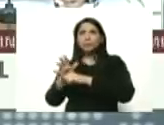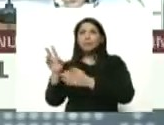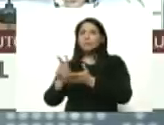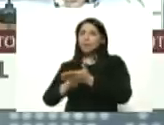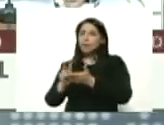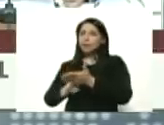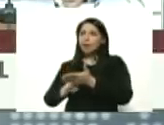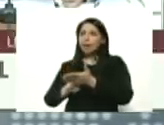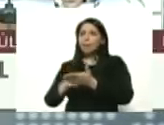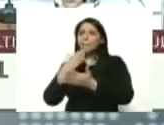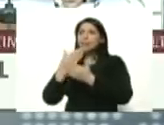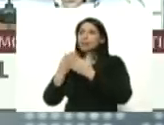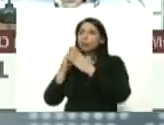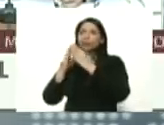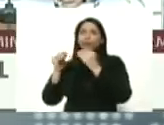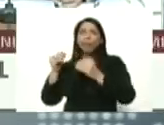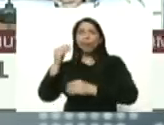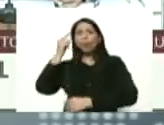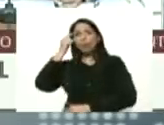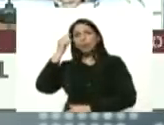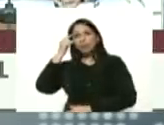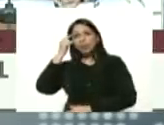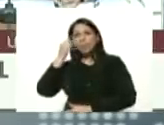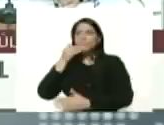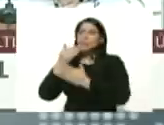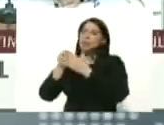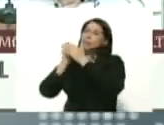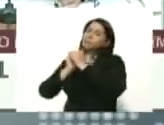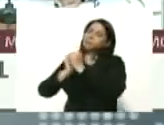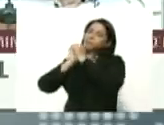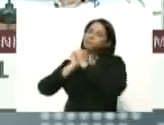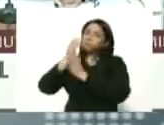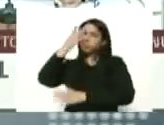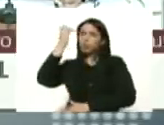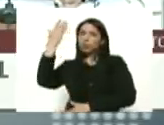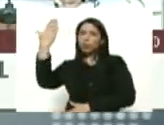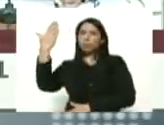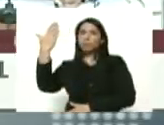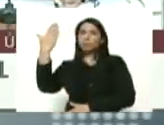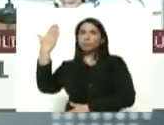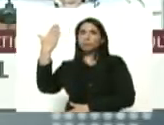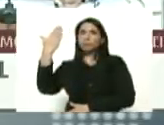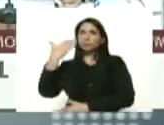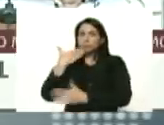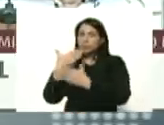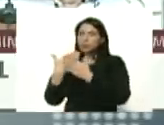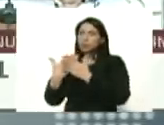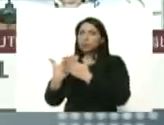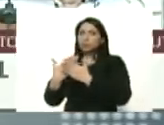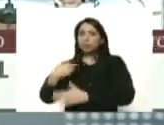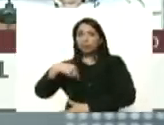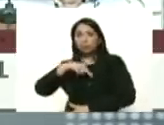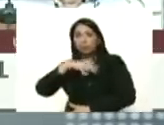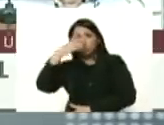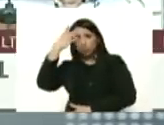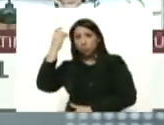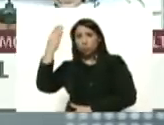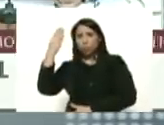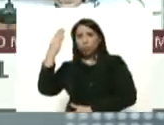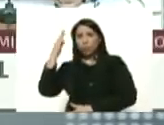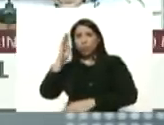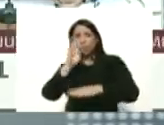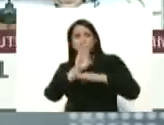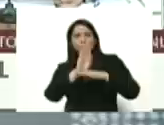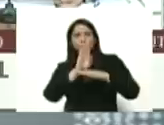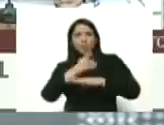lo pido todos los días a Dios todos los días en oración le pido a nuestro Dios que proteja nuestra